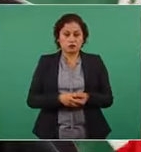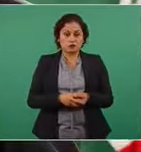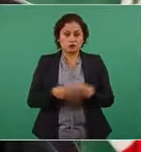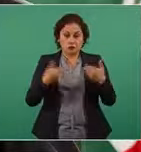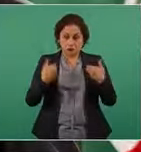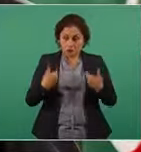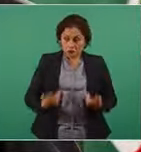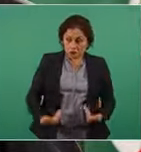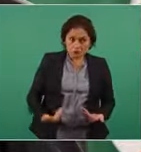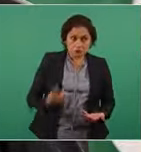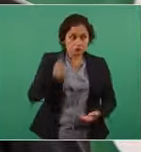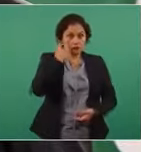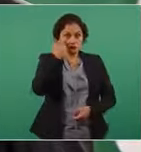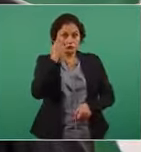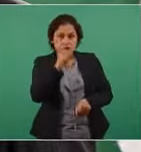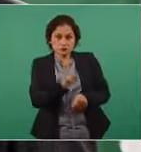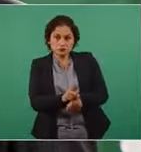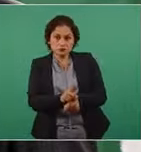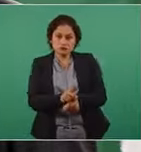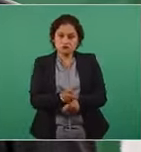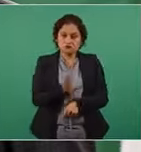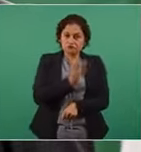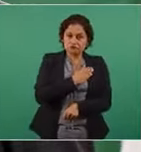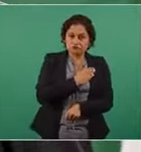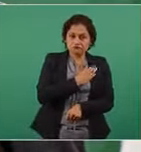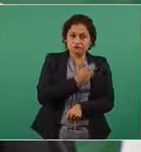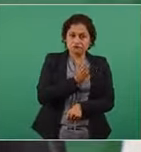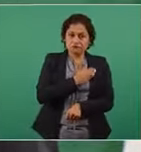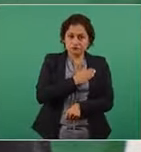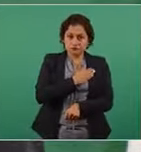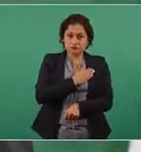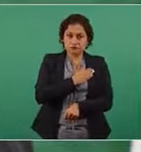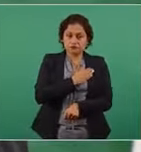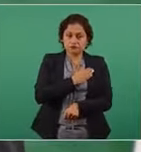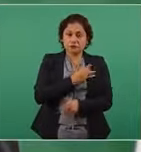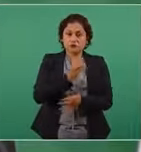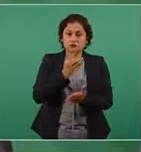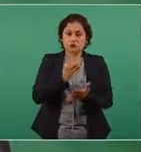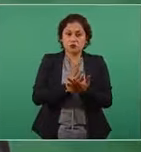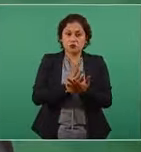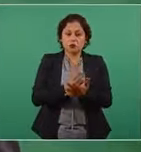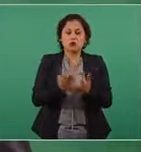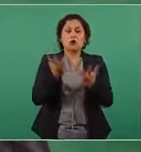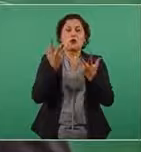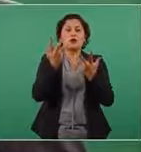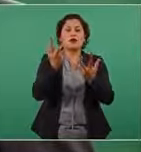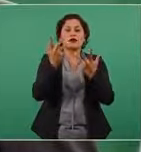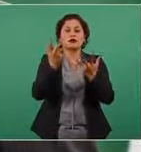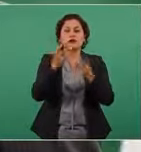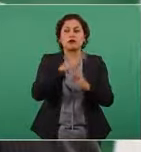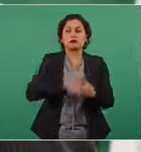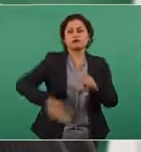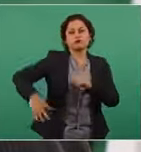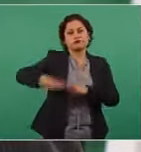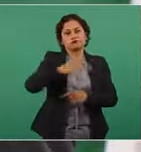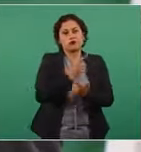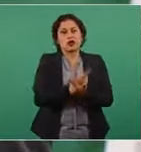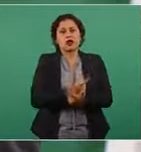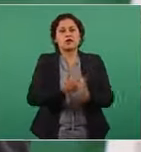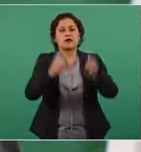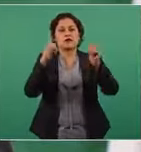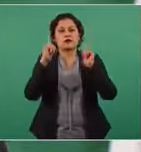voluntad su deseo de libertad y de